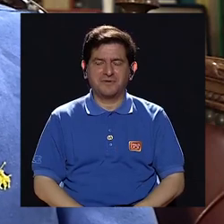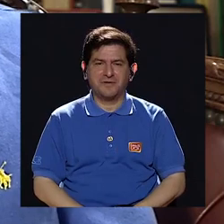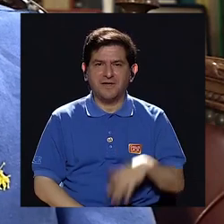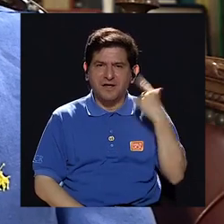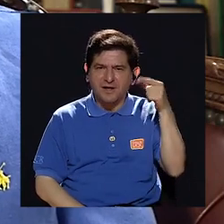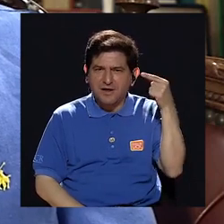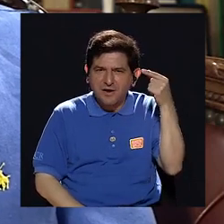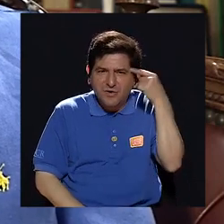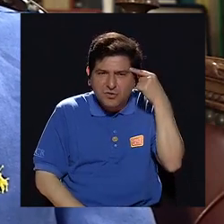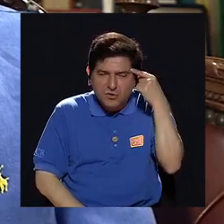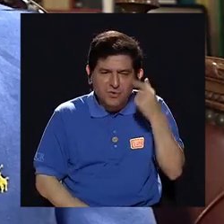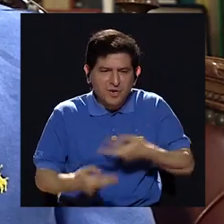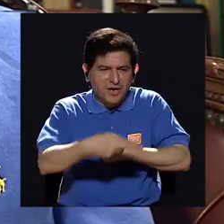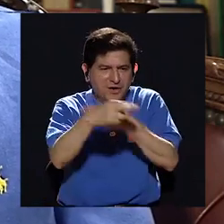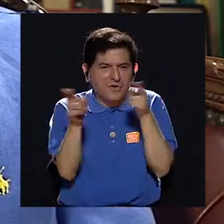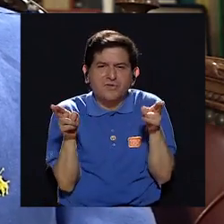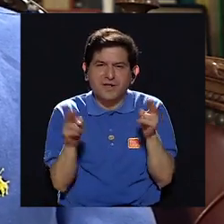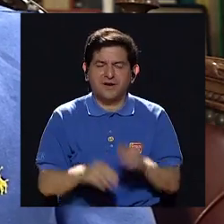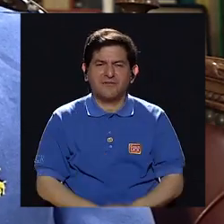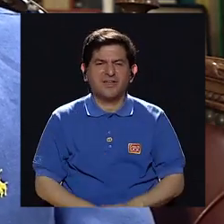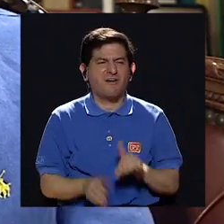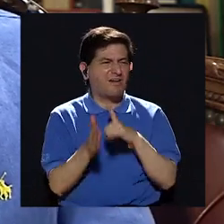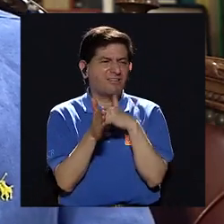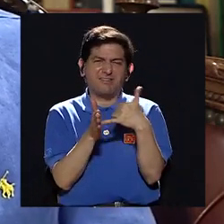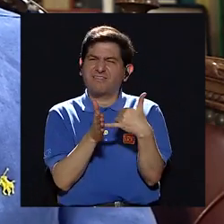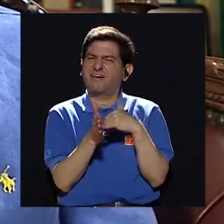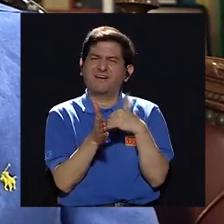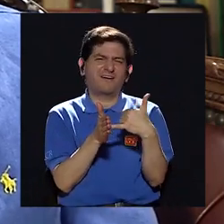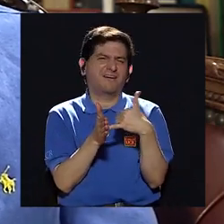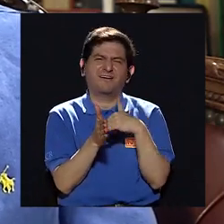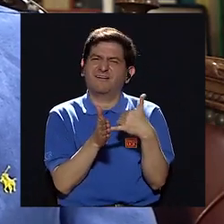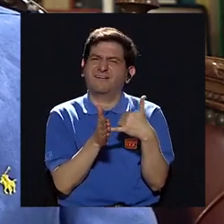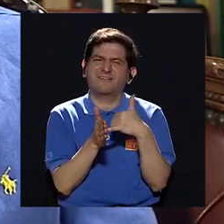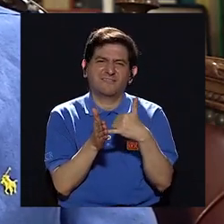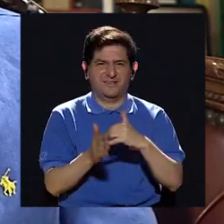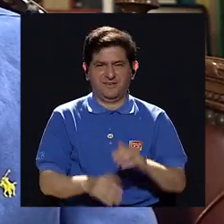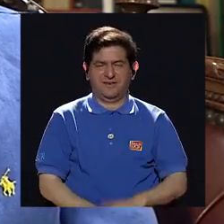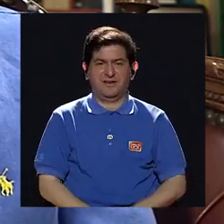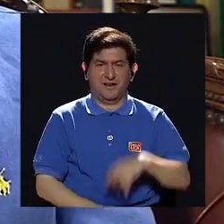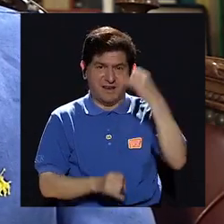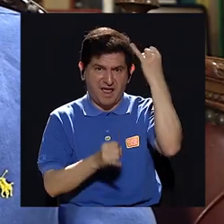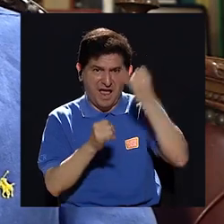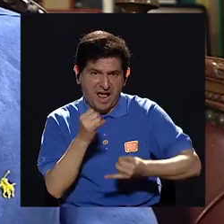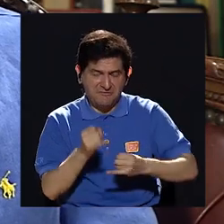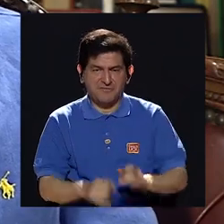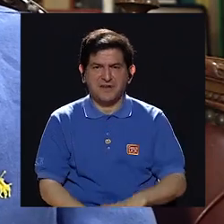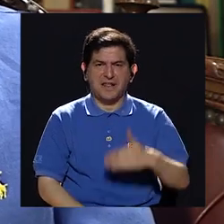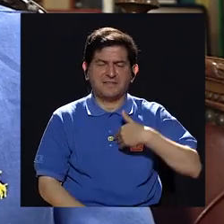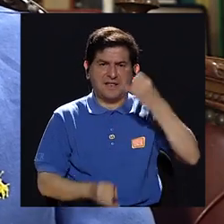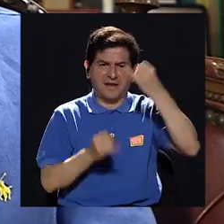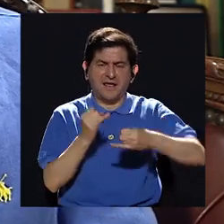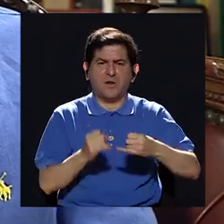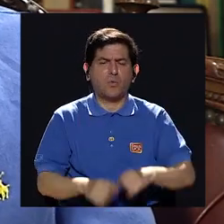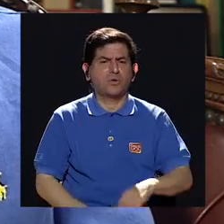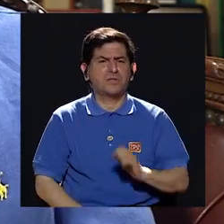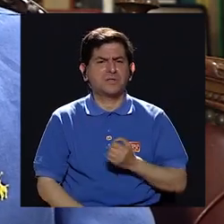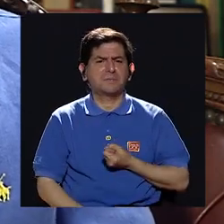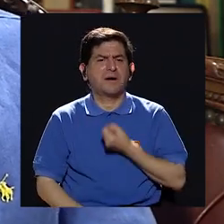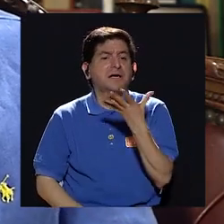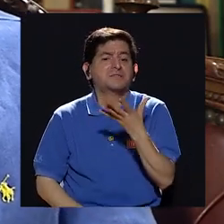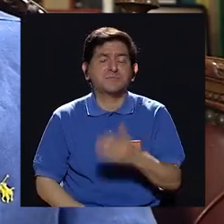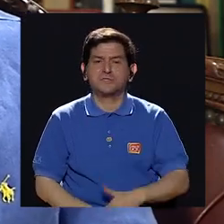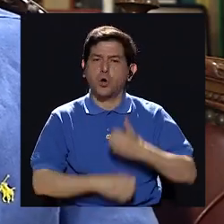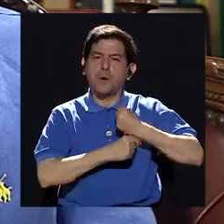la región eran muy débiles al final los que tenían la última palabra eran los